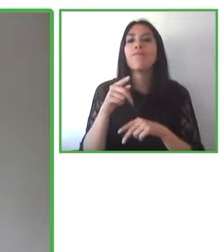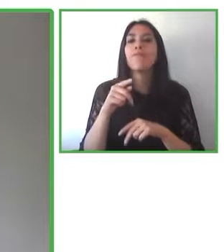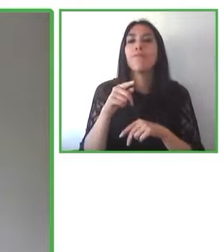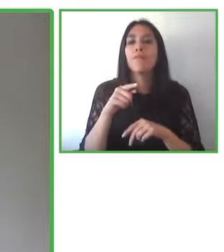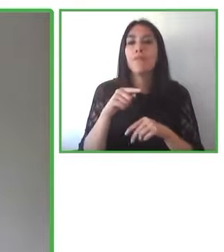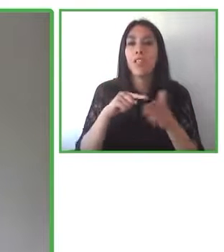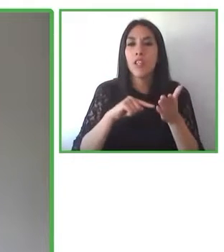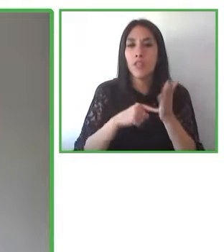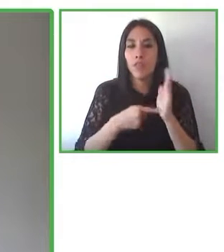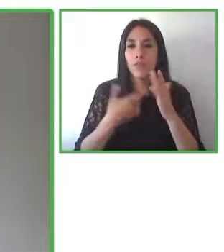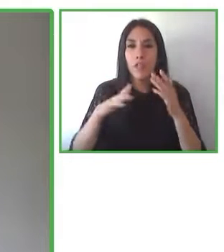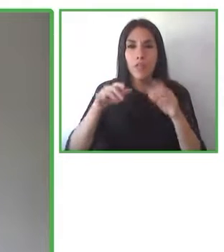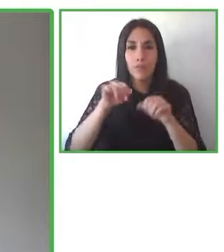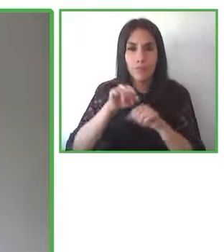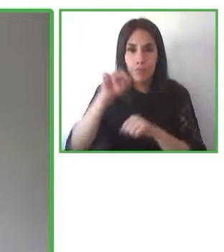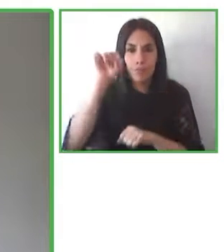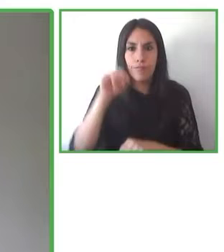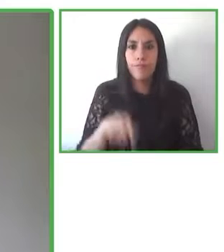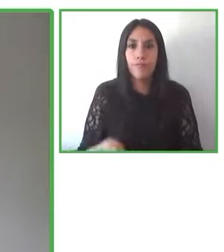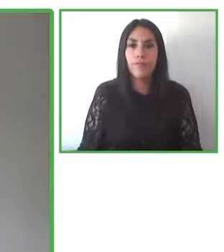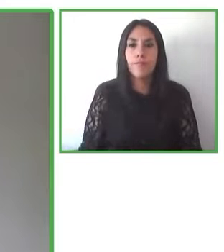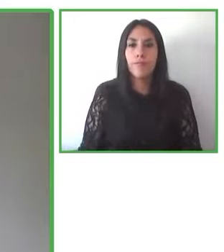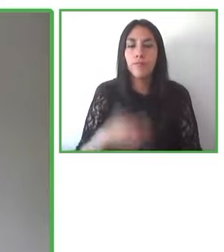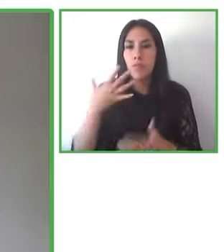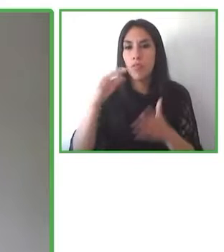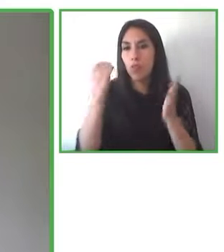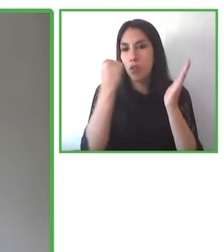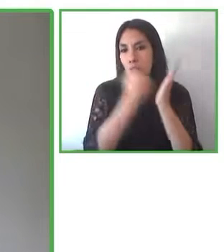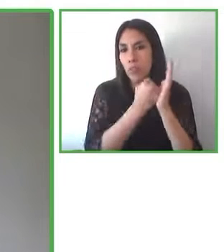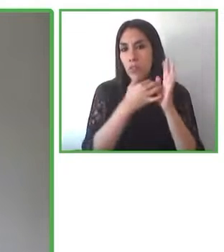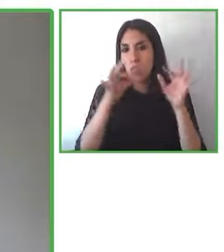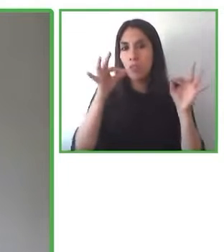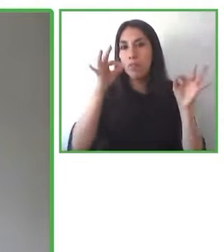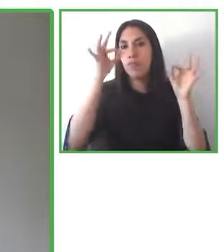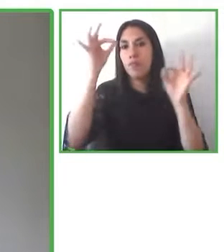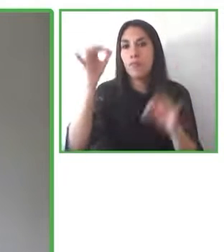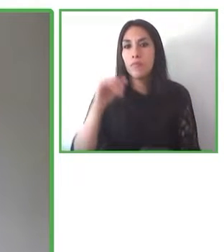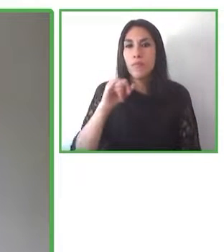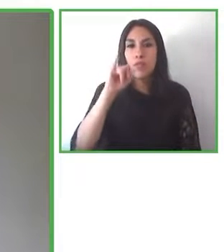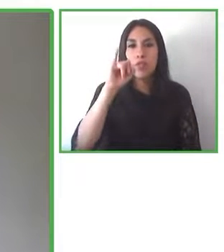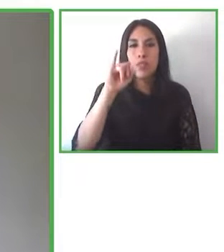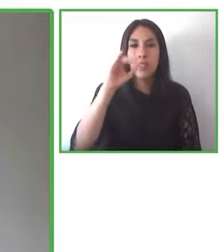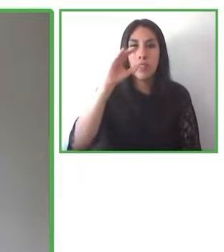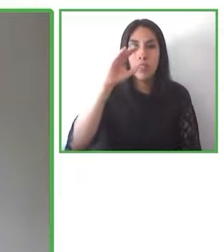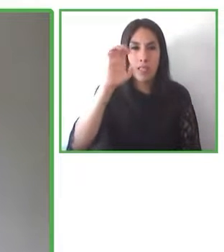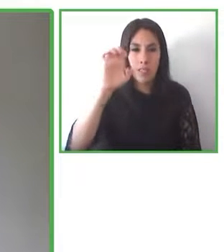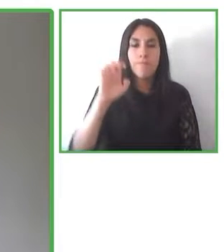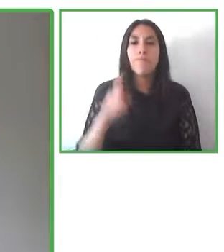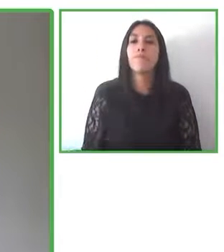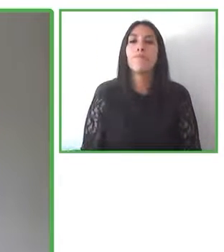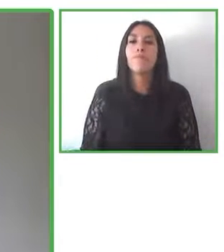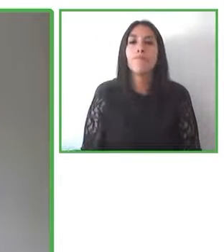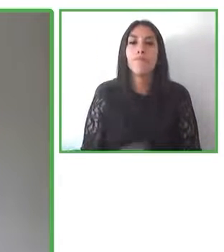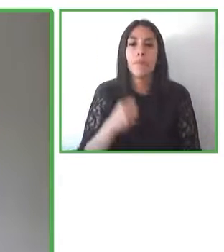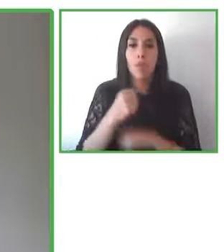certificación ICE y desde el 2018 dirige el instituto de accesibilidad